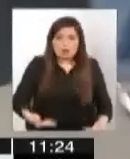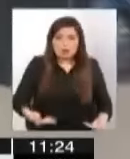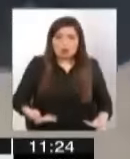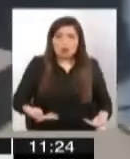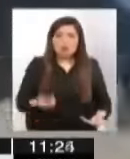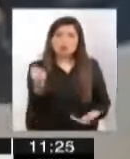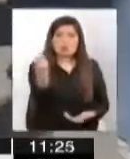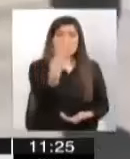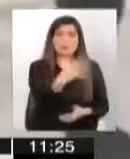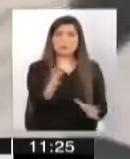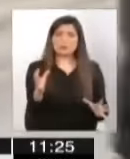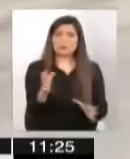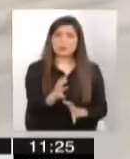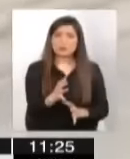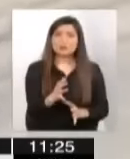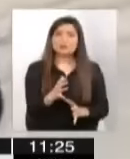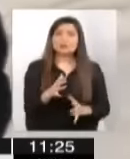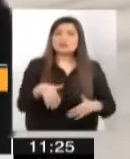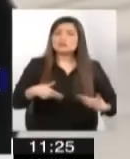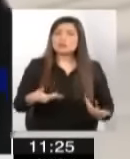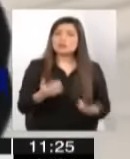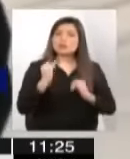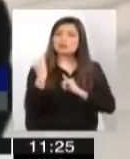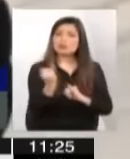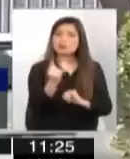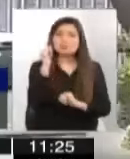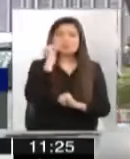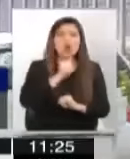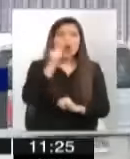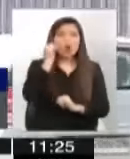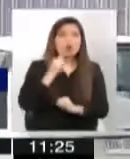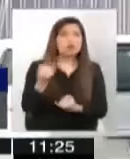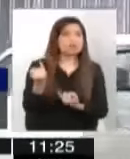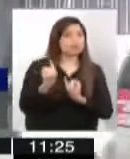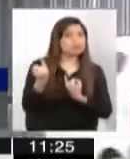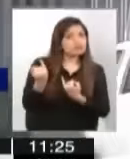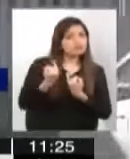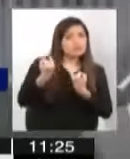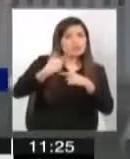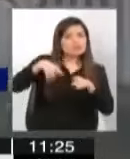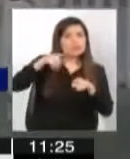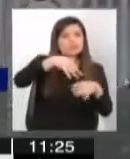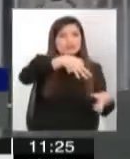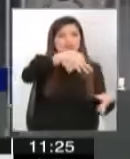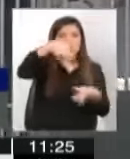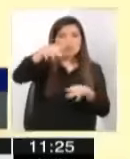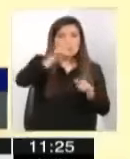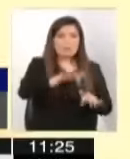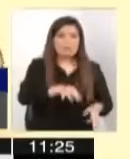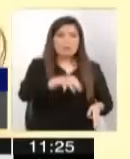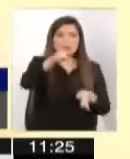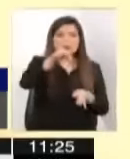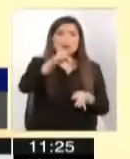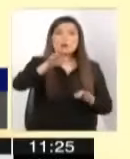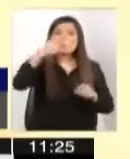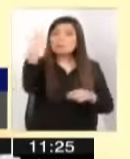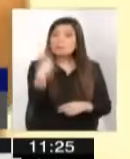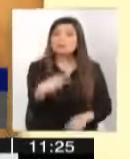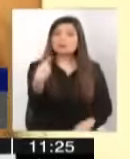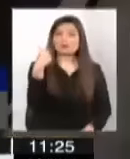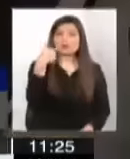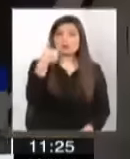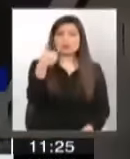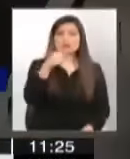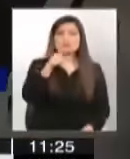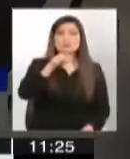demasiado contundentes. La información que conocemos día a día de los distintos informes, ya sea lo que acaba de entregar la propia directora del Sename